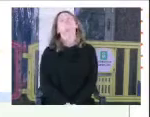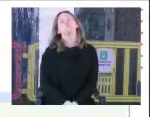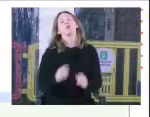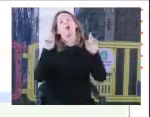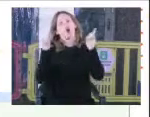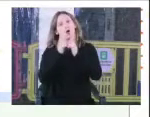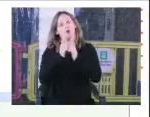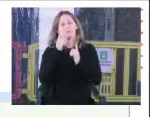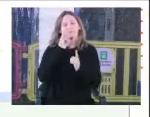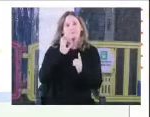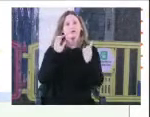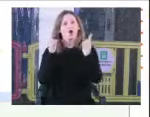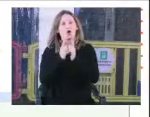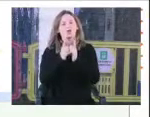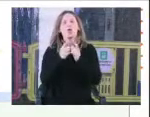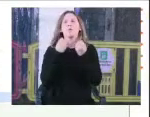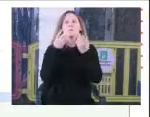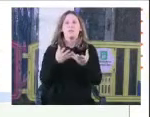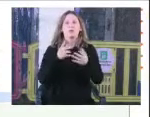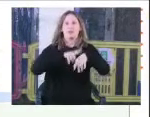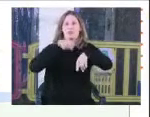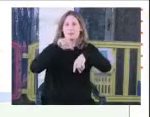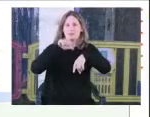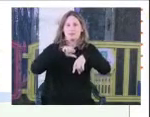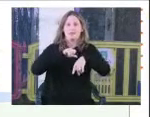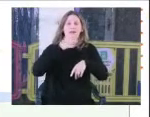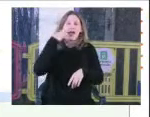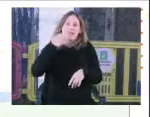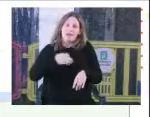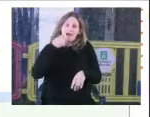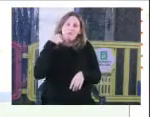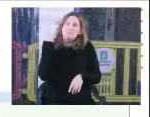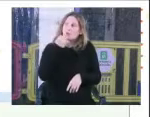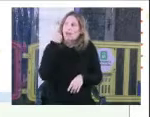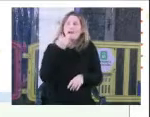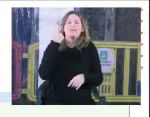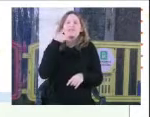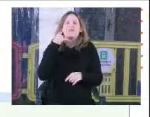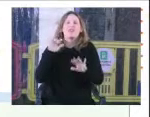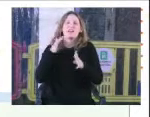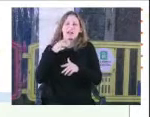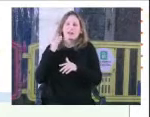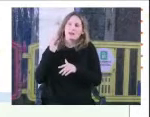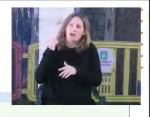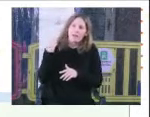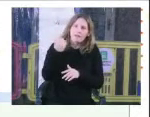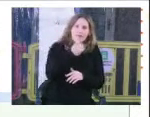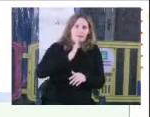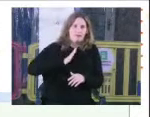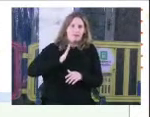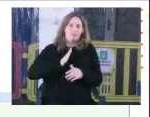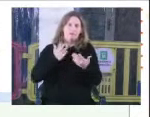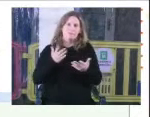Cortito, opa, cortito porque estamos con poco tiempo y en realidad era importante escucharlas a ella, solamente decir, y creo que